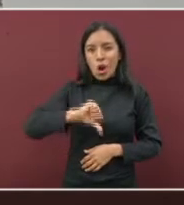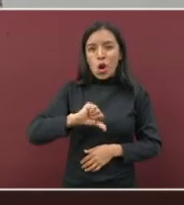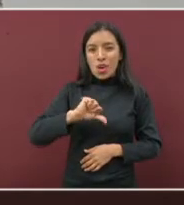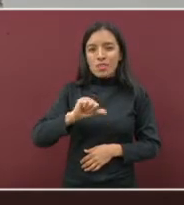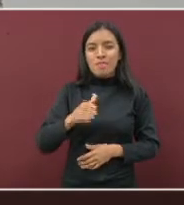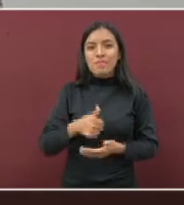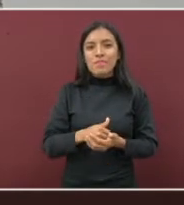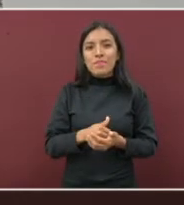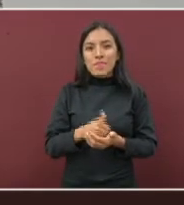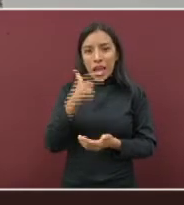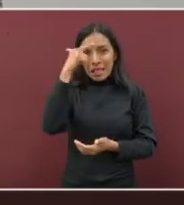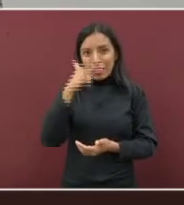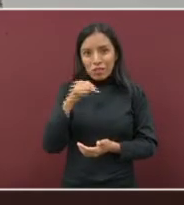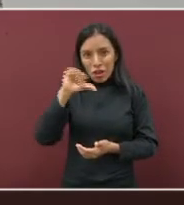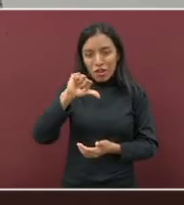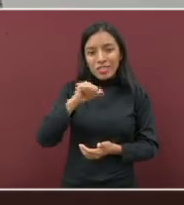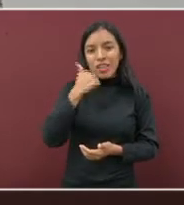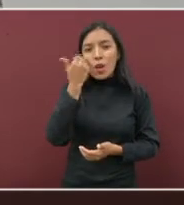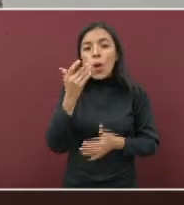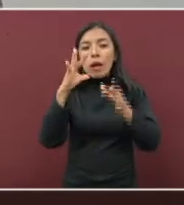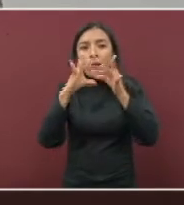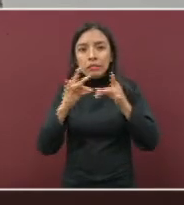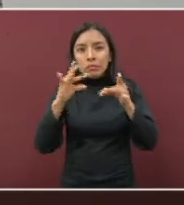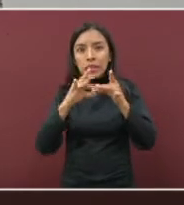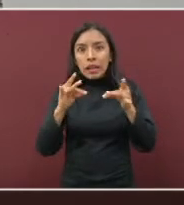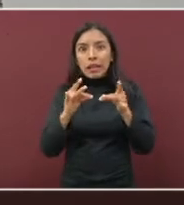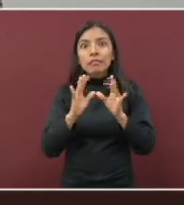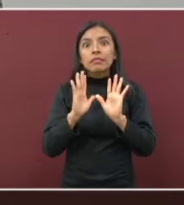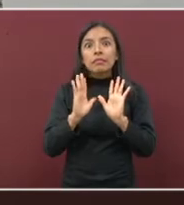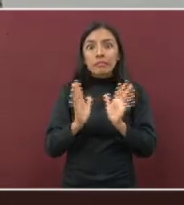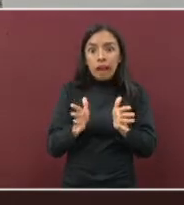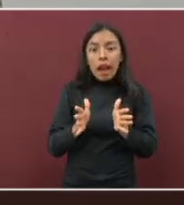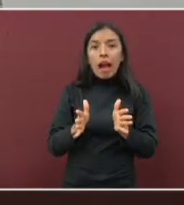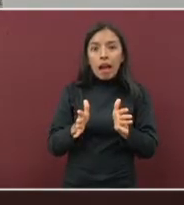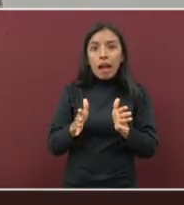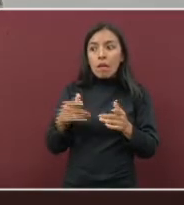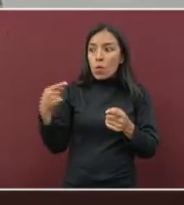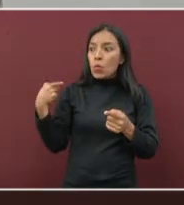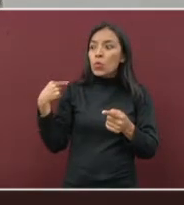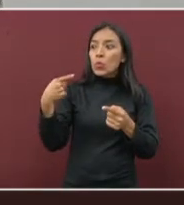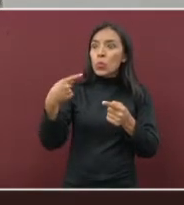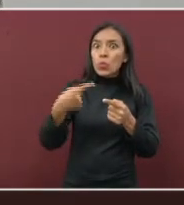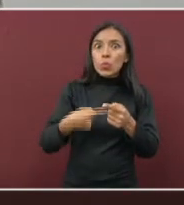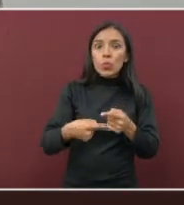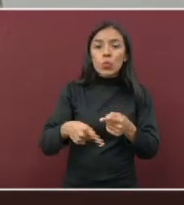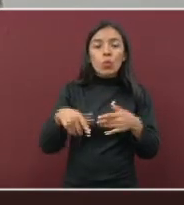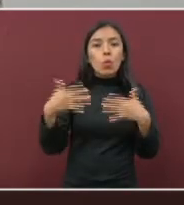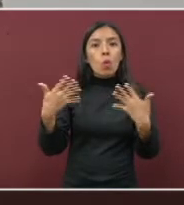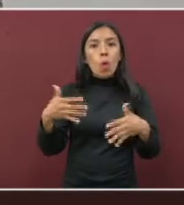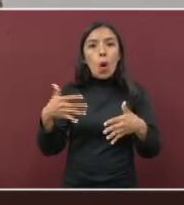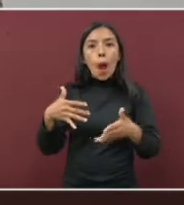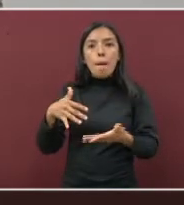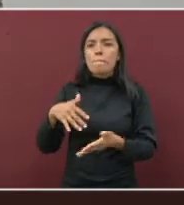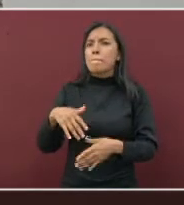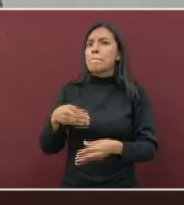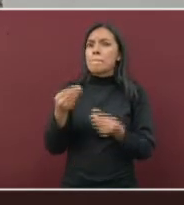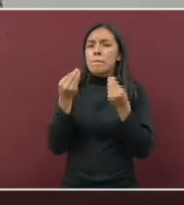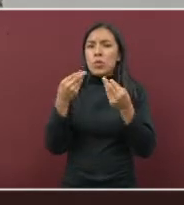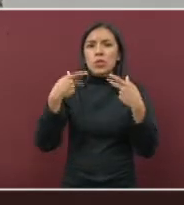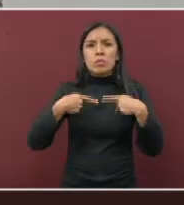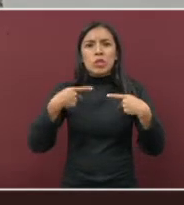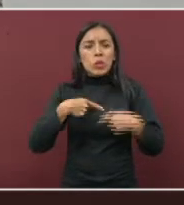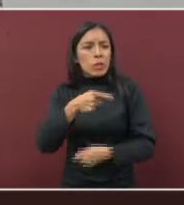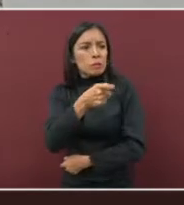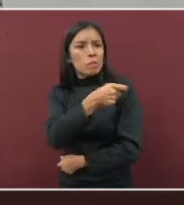que a la fecha hay un gran número de personas vacunadas, una amplia cobertura,